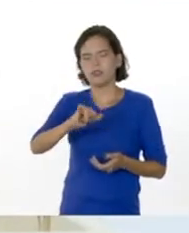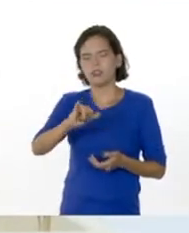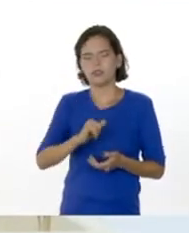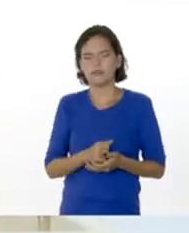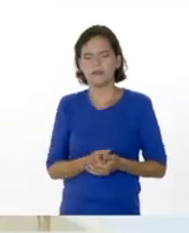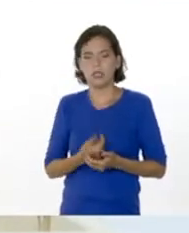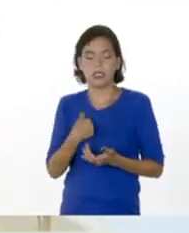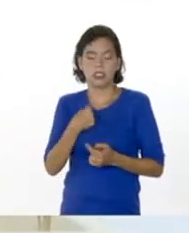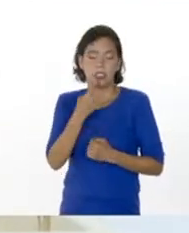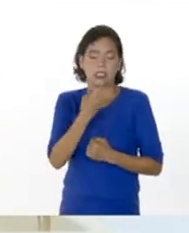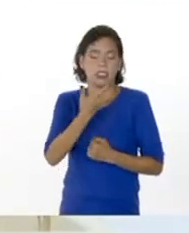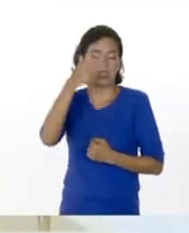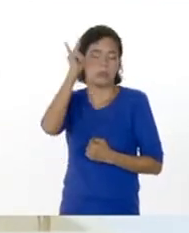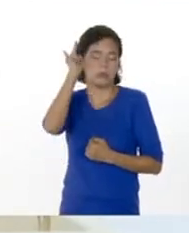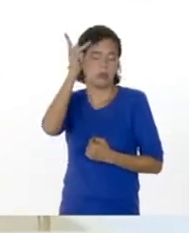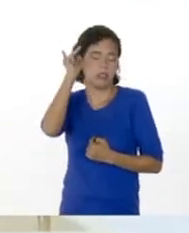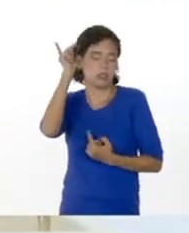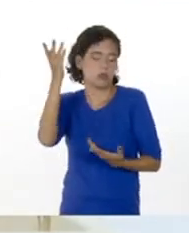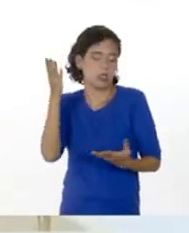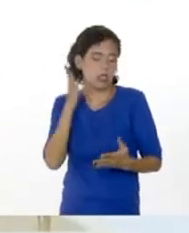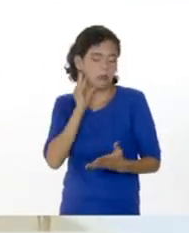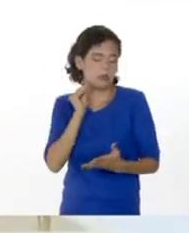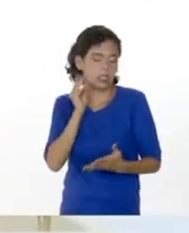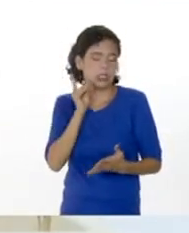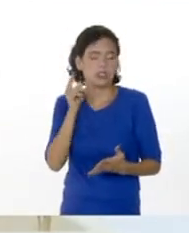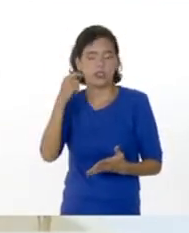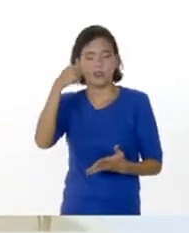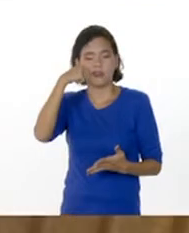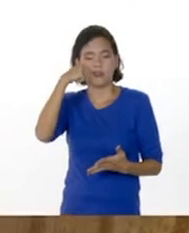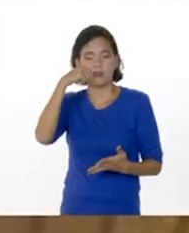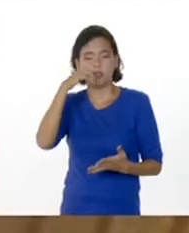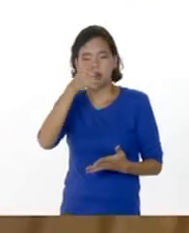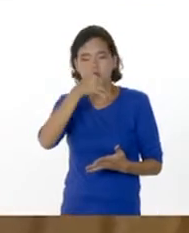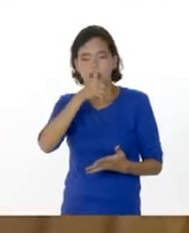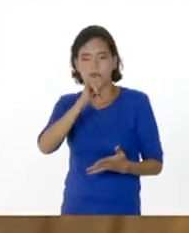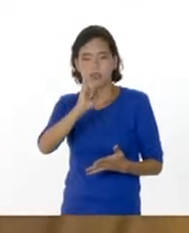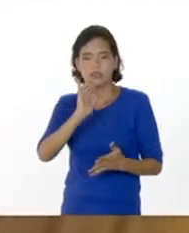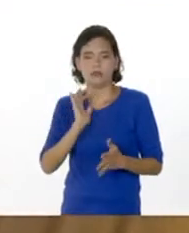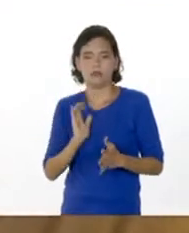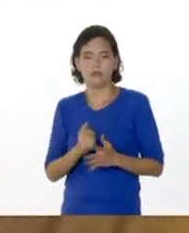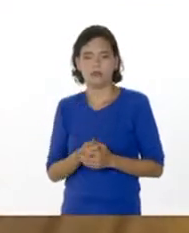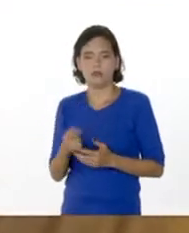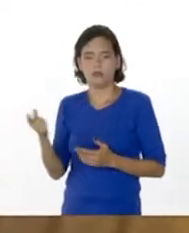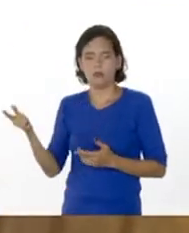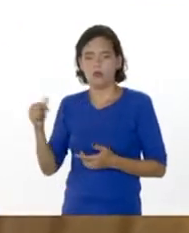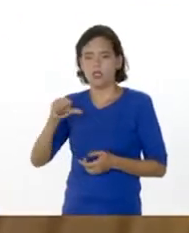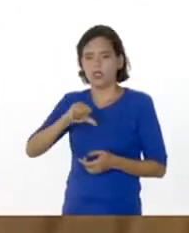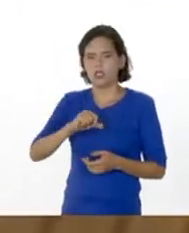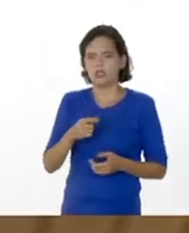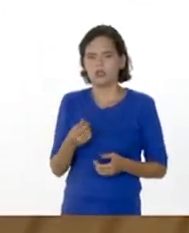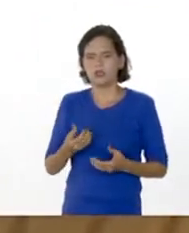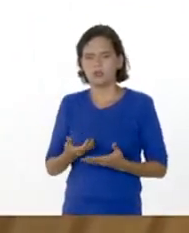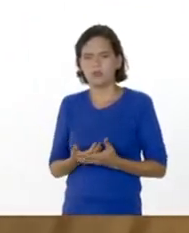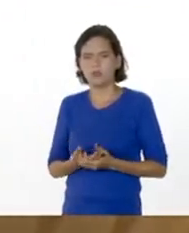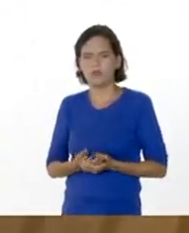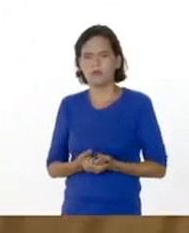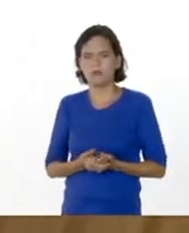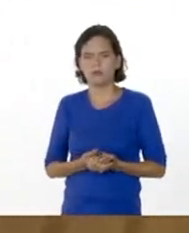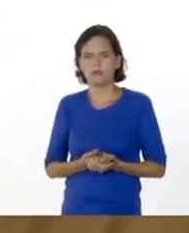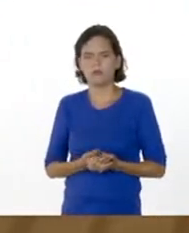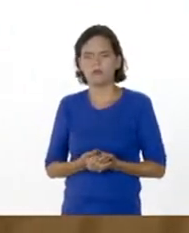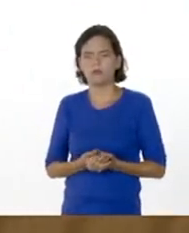Observemos. Acá vamos a adicionar suficiente cantidad de